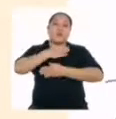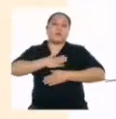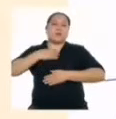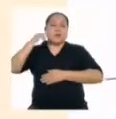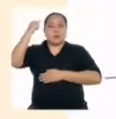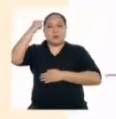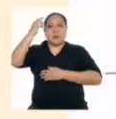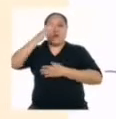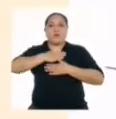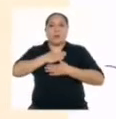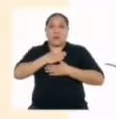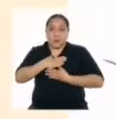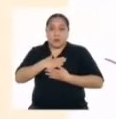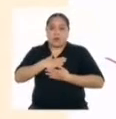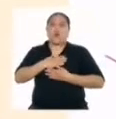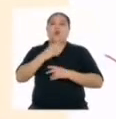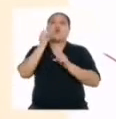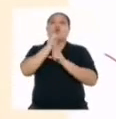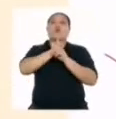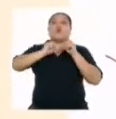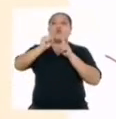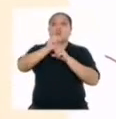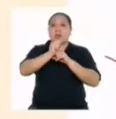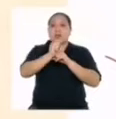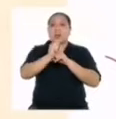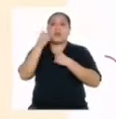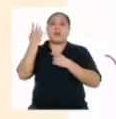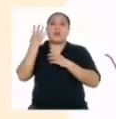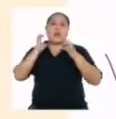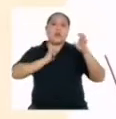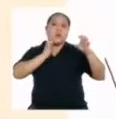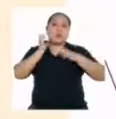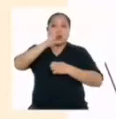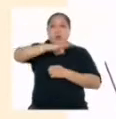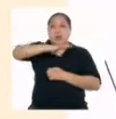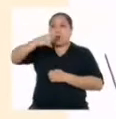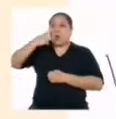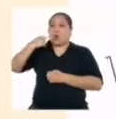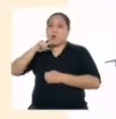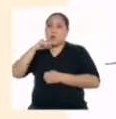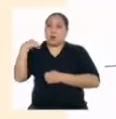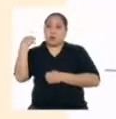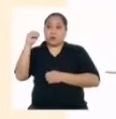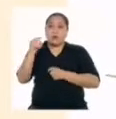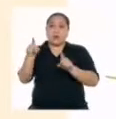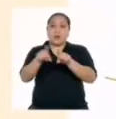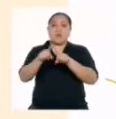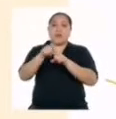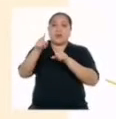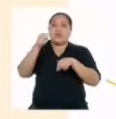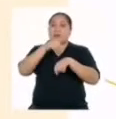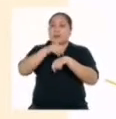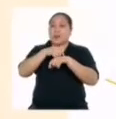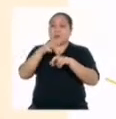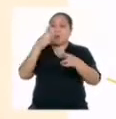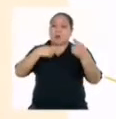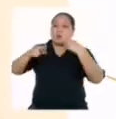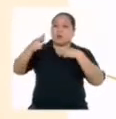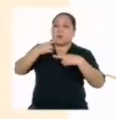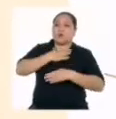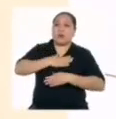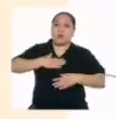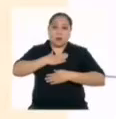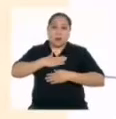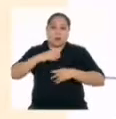bienestar cognitivo, físico, social y emocional de las niñas, niños y adolescentes. Además, a través de las actividades de esparcimiento y